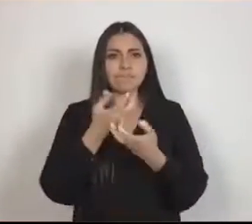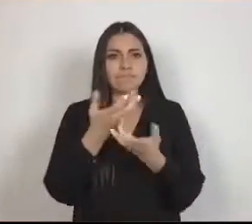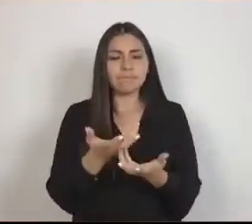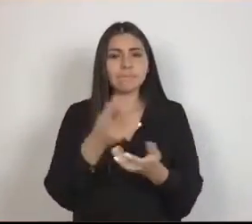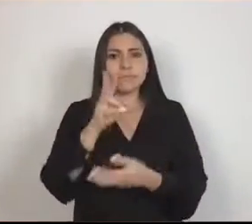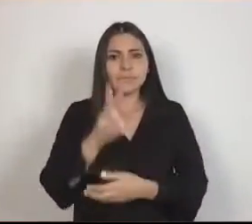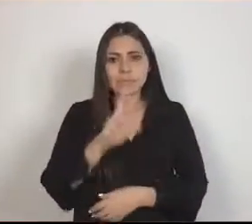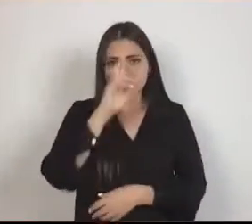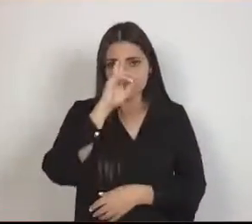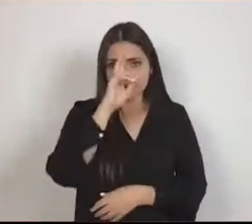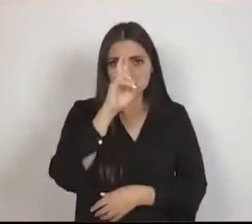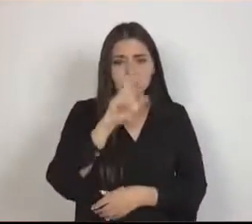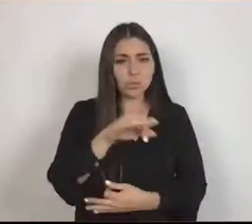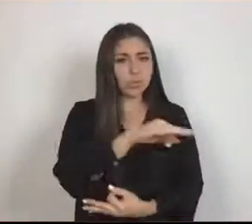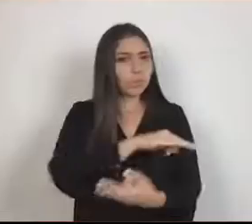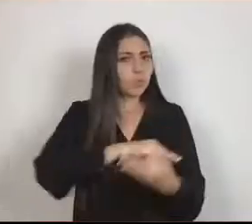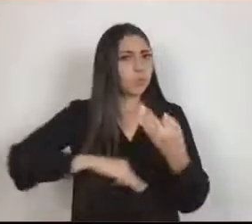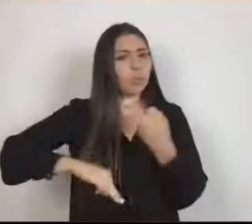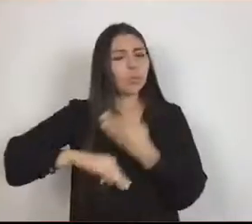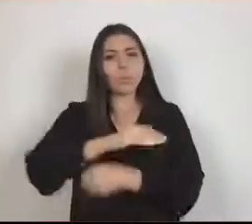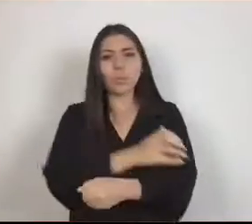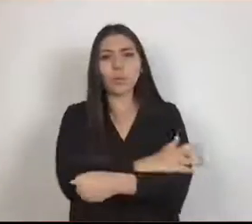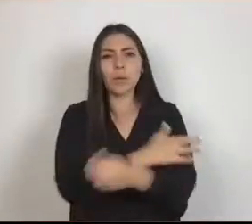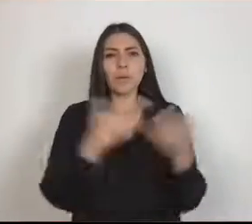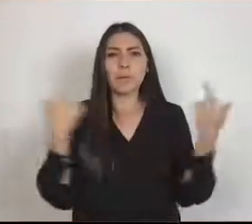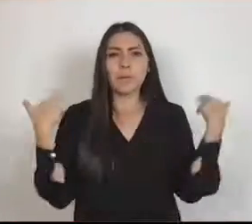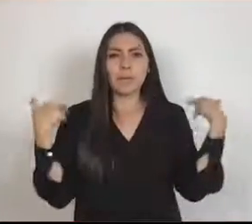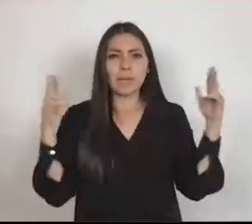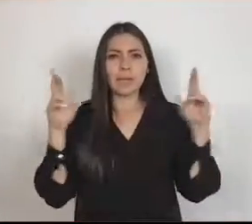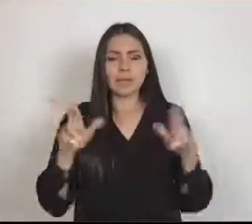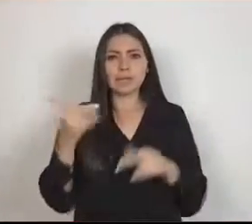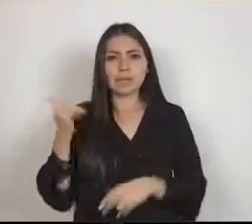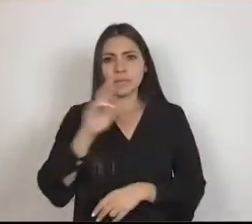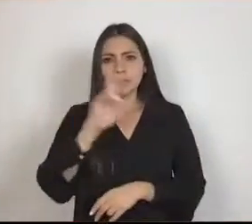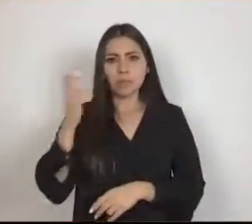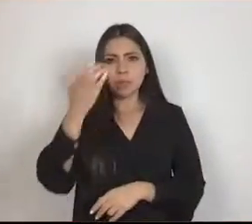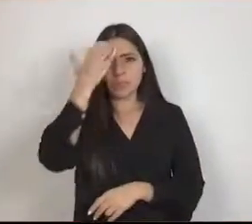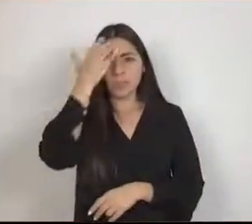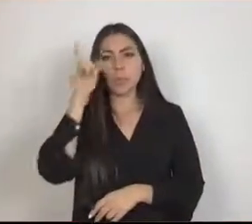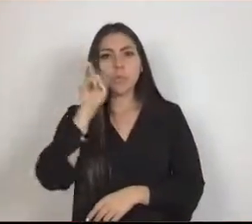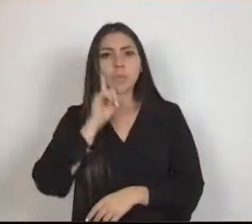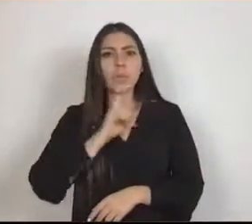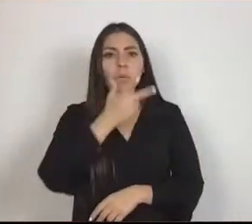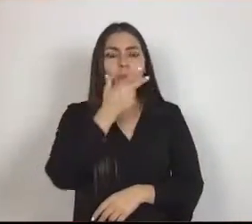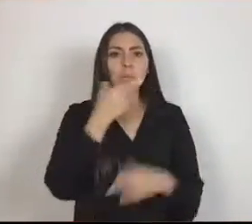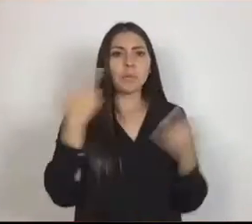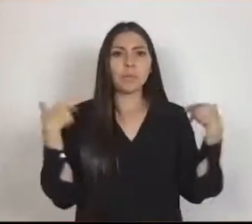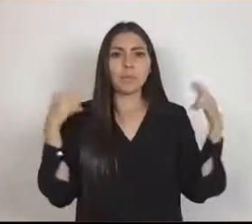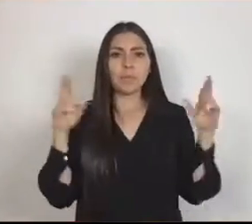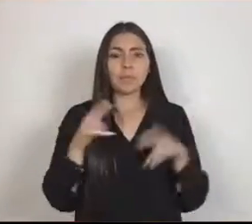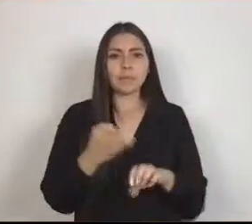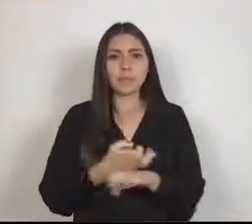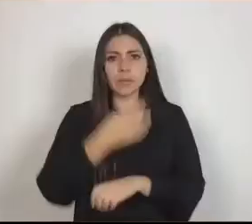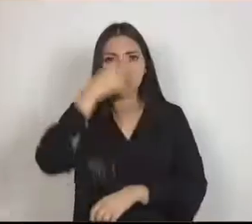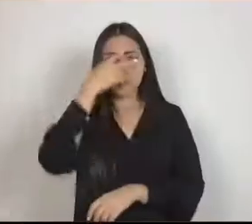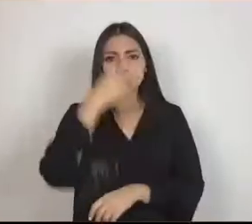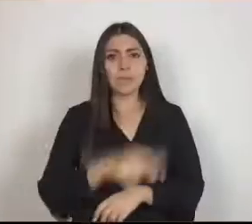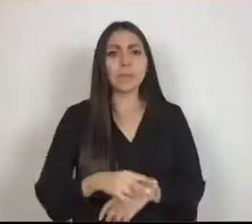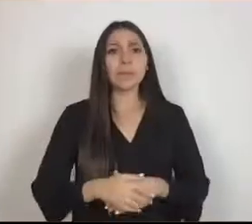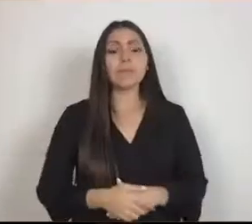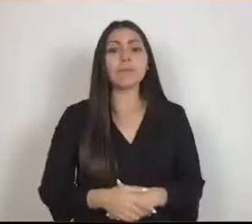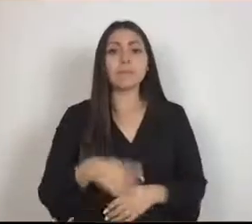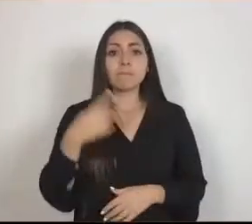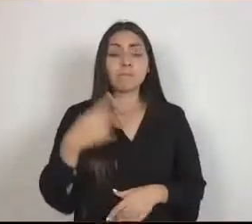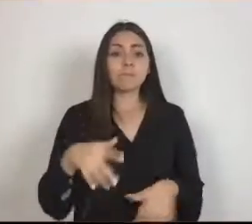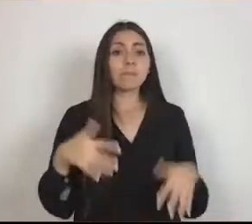a todas y todos mis compañeros, los maestros y las maestras del Estado de México. Por la labor invaluable